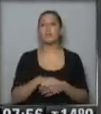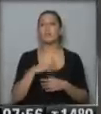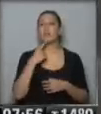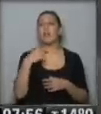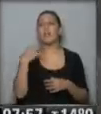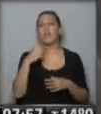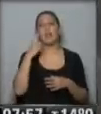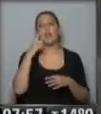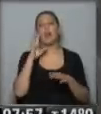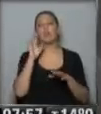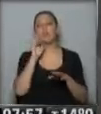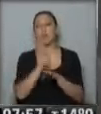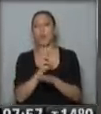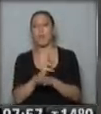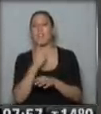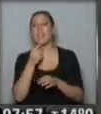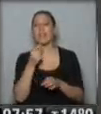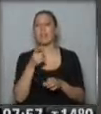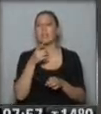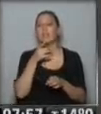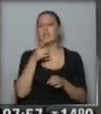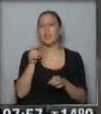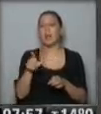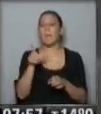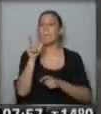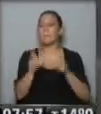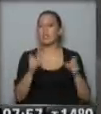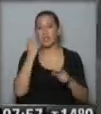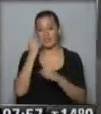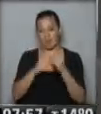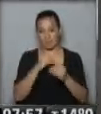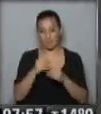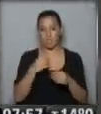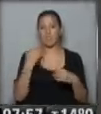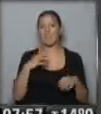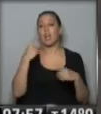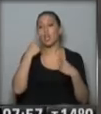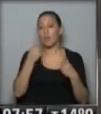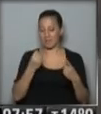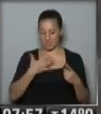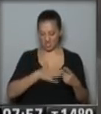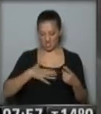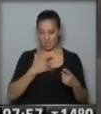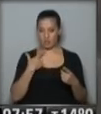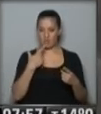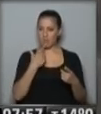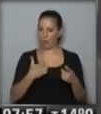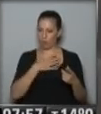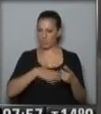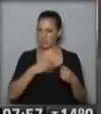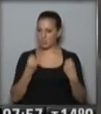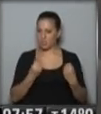prevención secundaria, que es la educación del paciente y su familia. Y esto tiene que ver con reconocer cuáles son los síntomas y poder